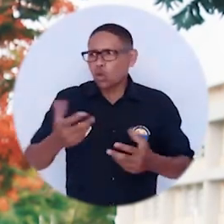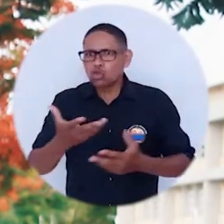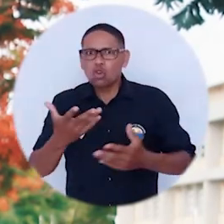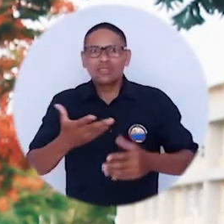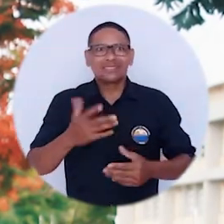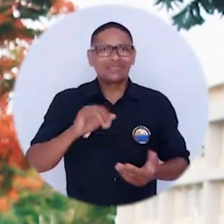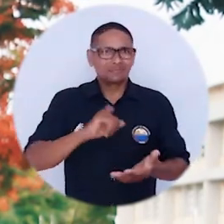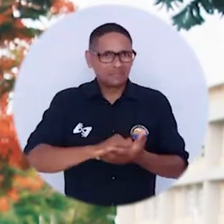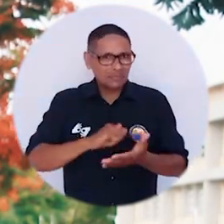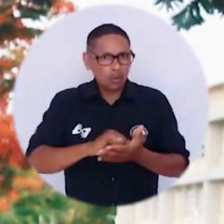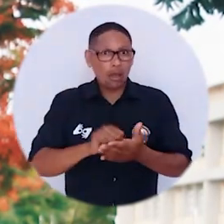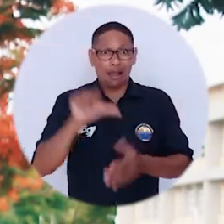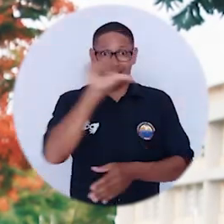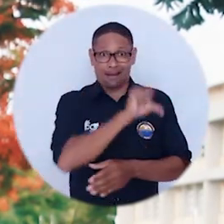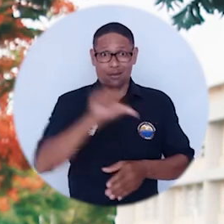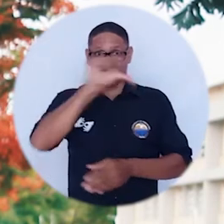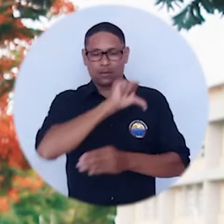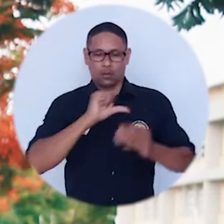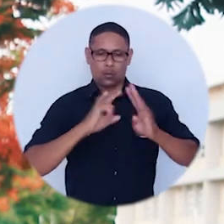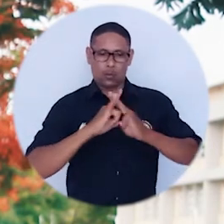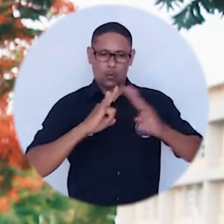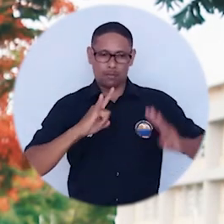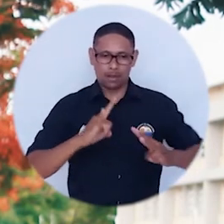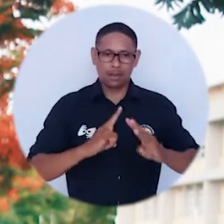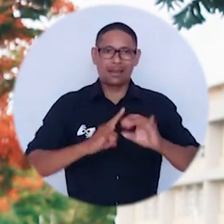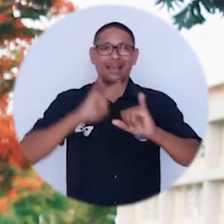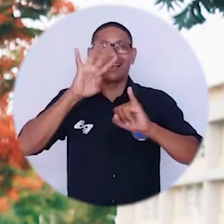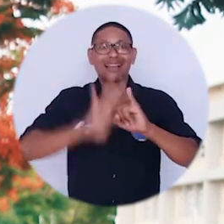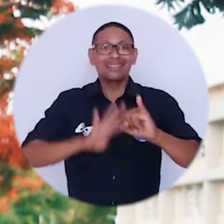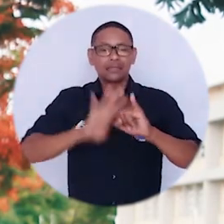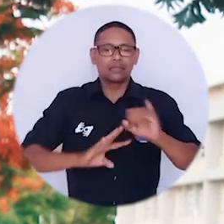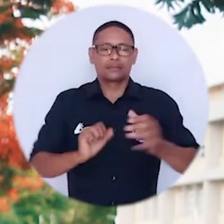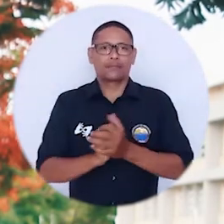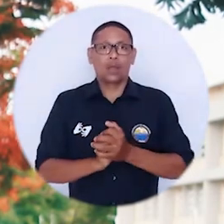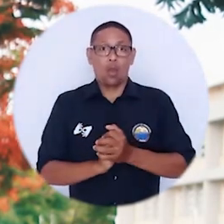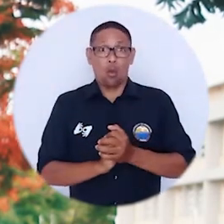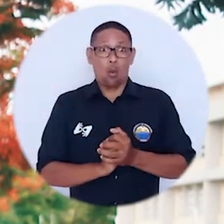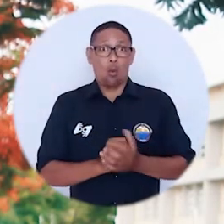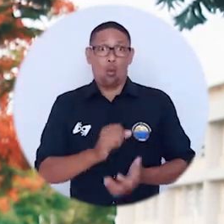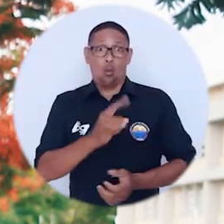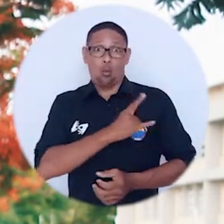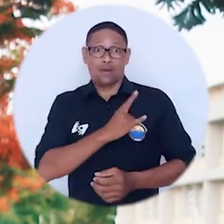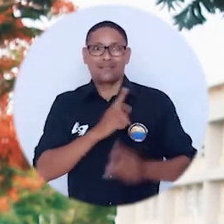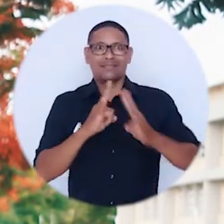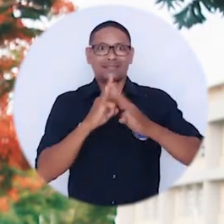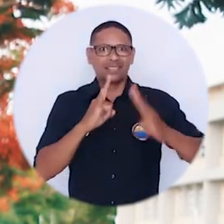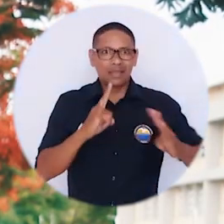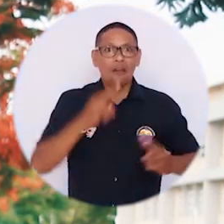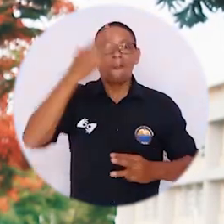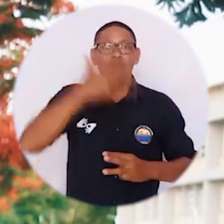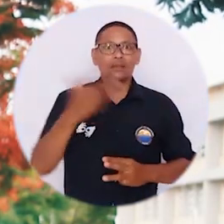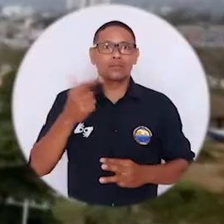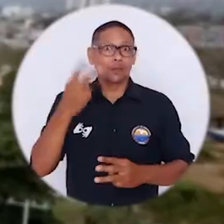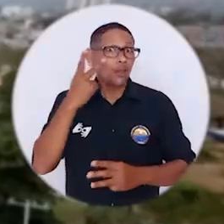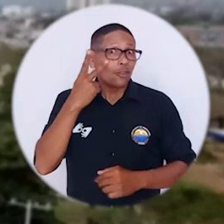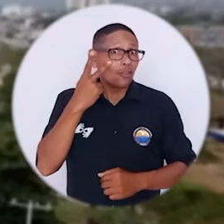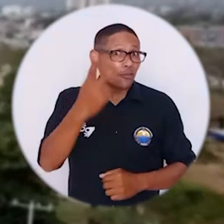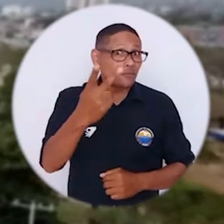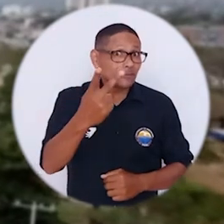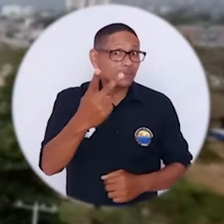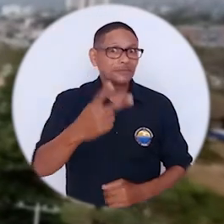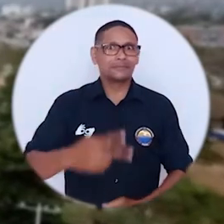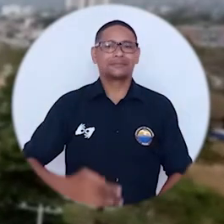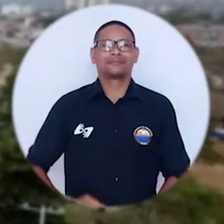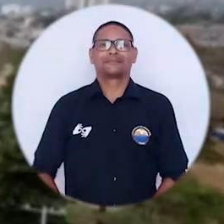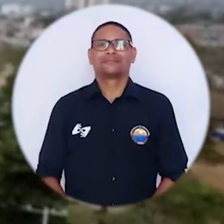institucionales, arroba unimagdalena para Instagram y Twitter y Universidad del Magdalena en Facebook. Hasta pronto. ¡Gracias!